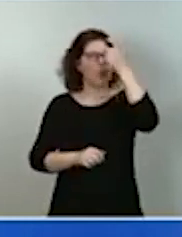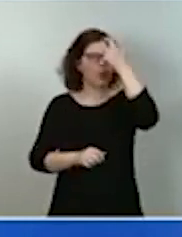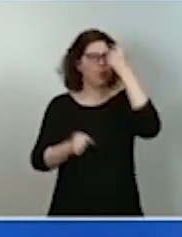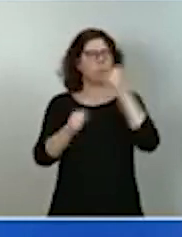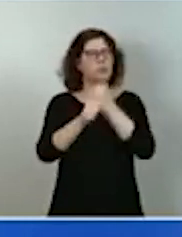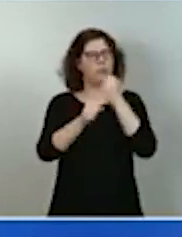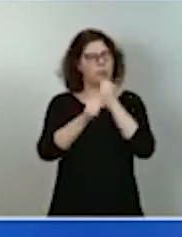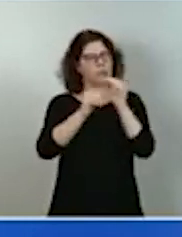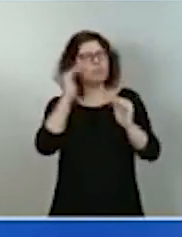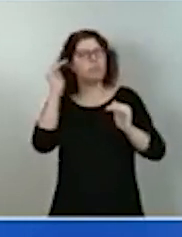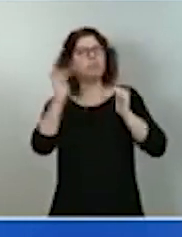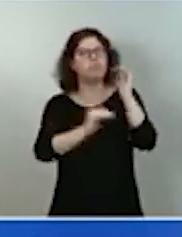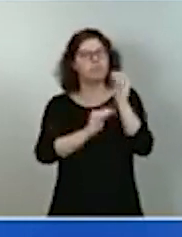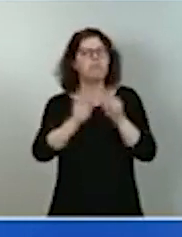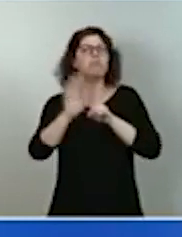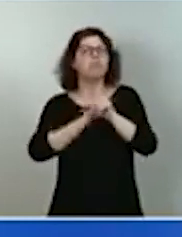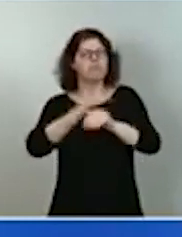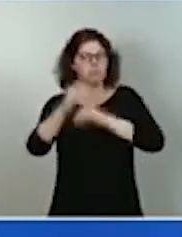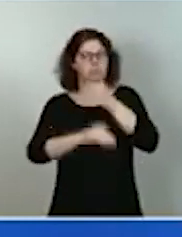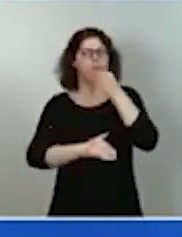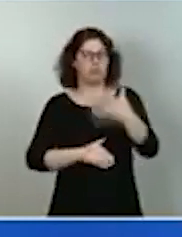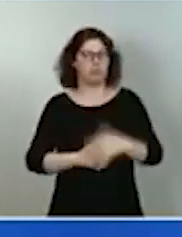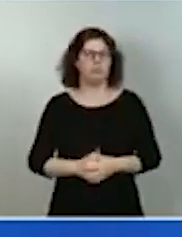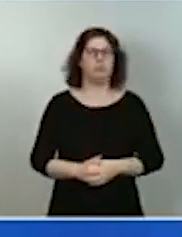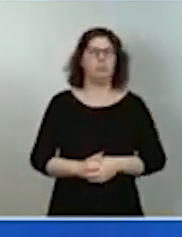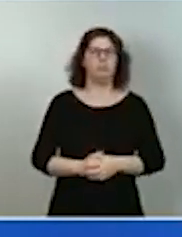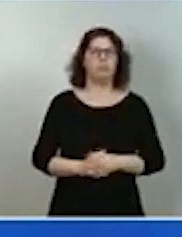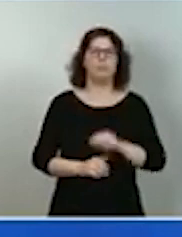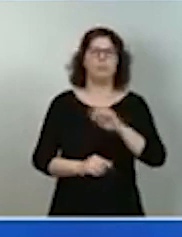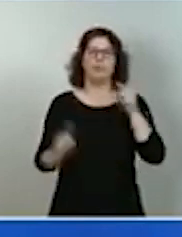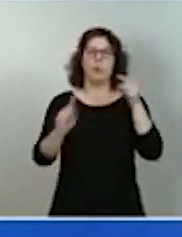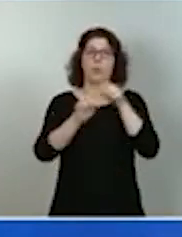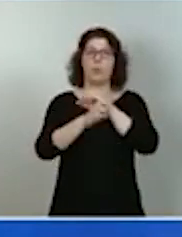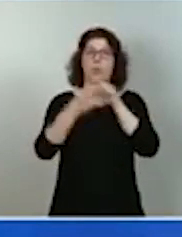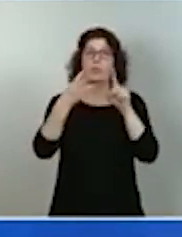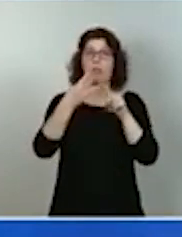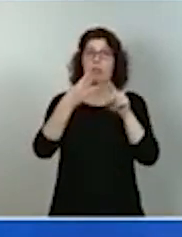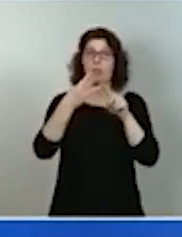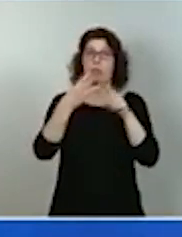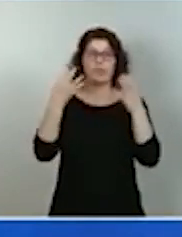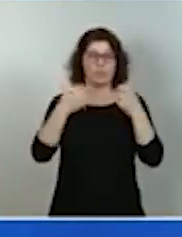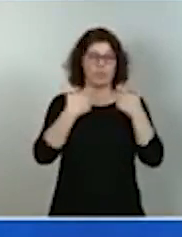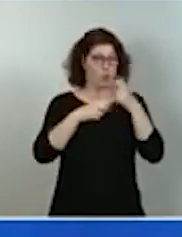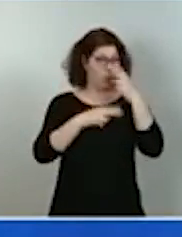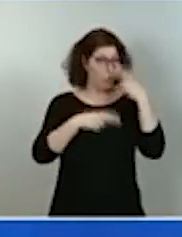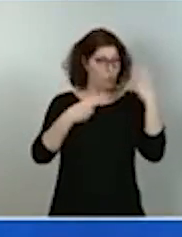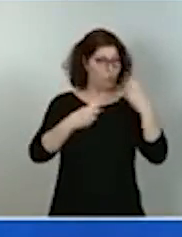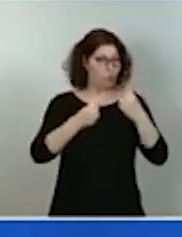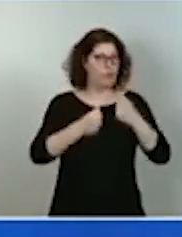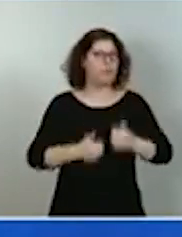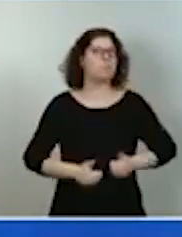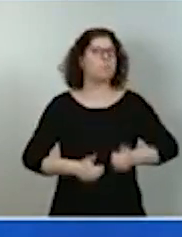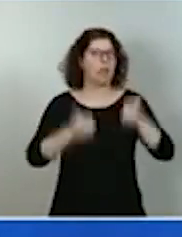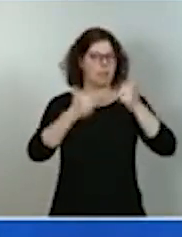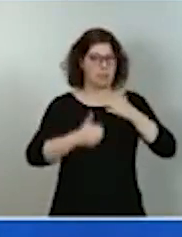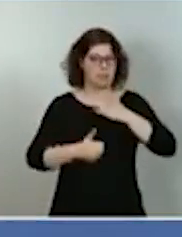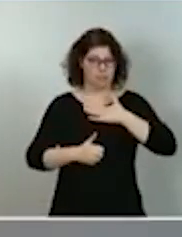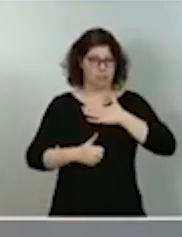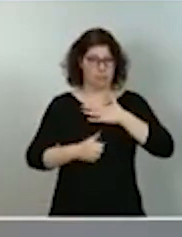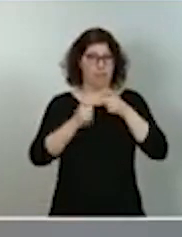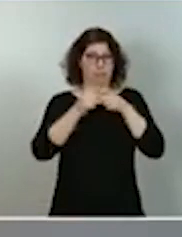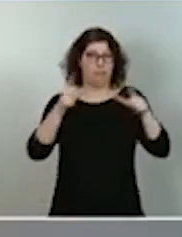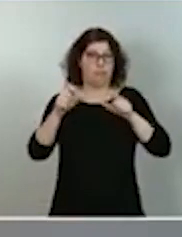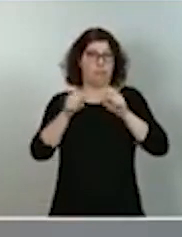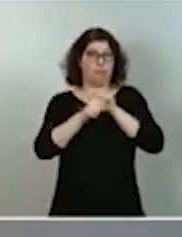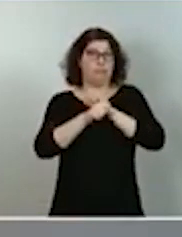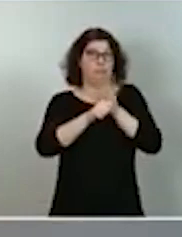en desarrollo. El tercer objetivo es fortalecer lo público. Esta pandemia ha demostrado que lo público no se pone de perfil